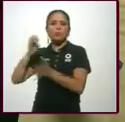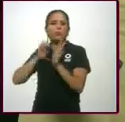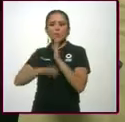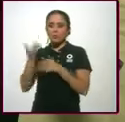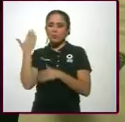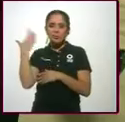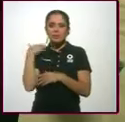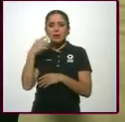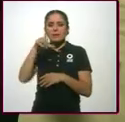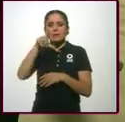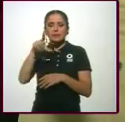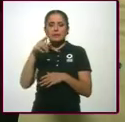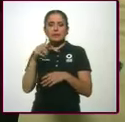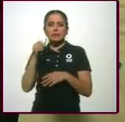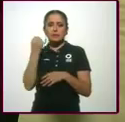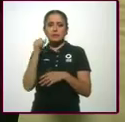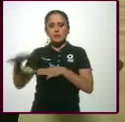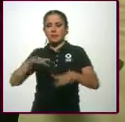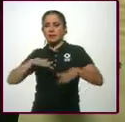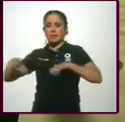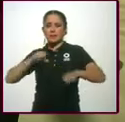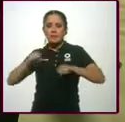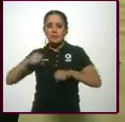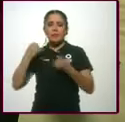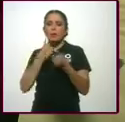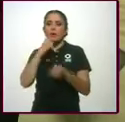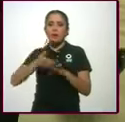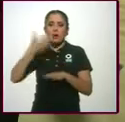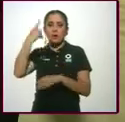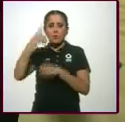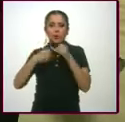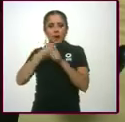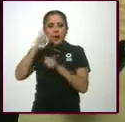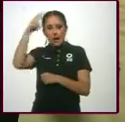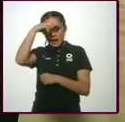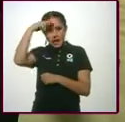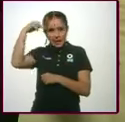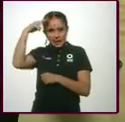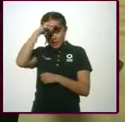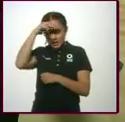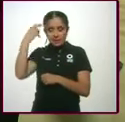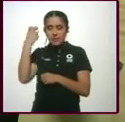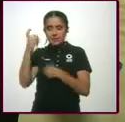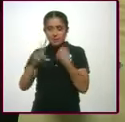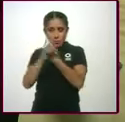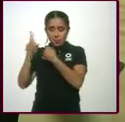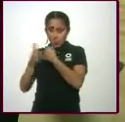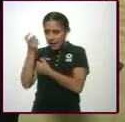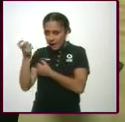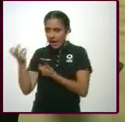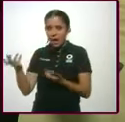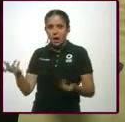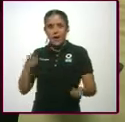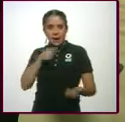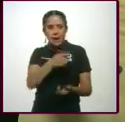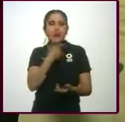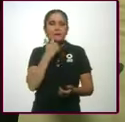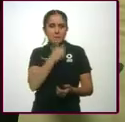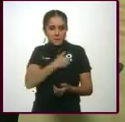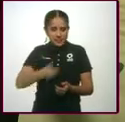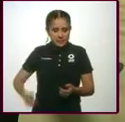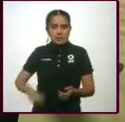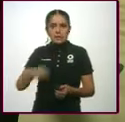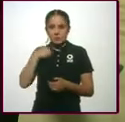17, tenemos lo del problema del año pasado. De Nayarit. De Nayarit. Y sería magnífico que el presidente contara con recursos